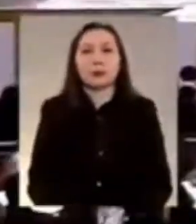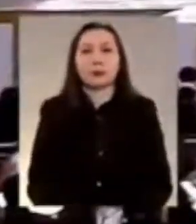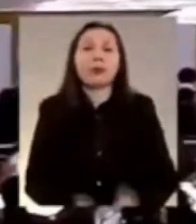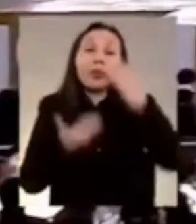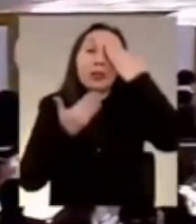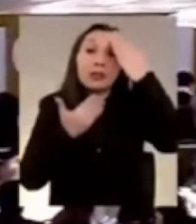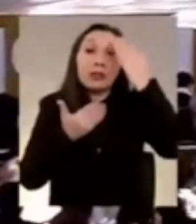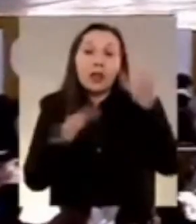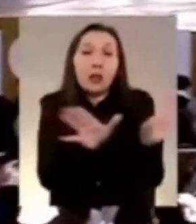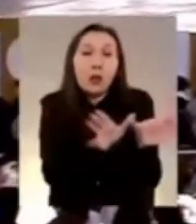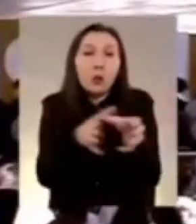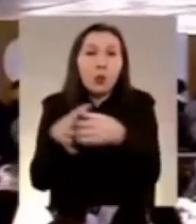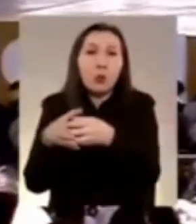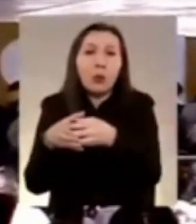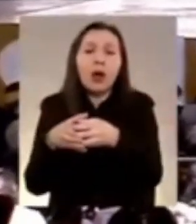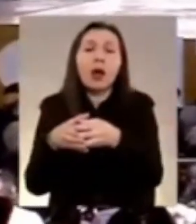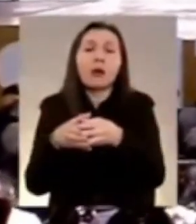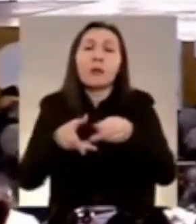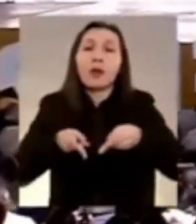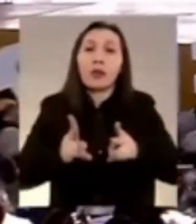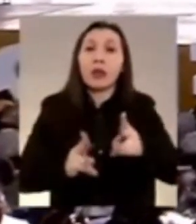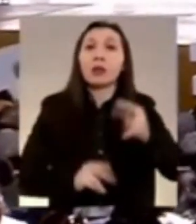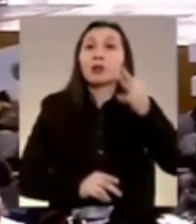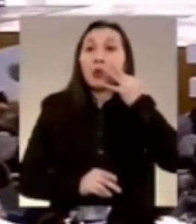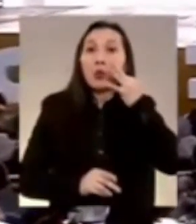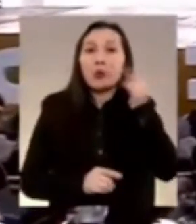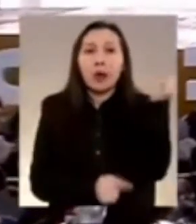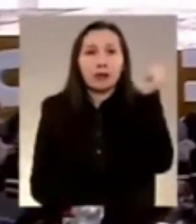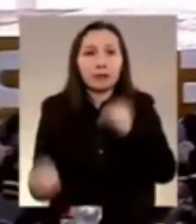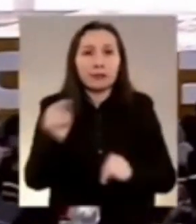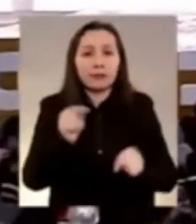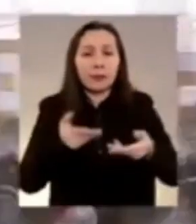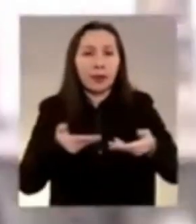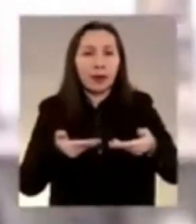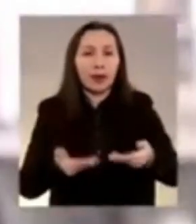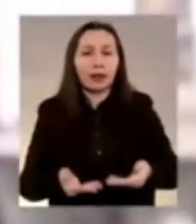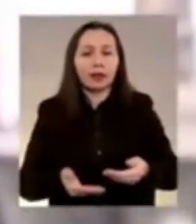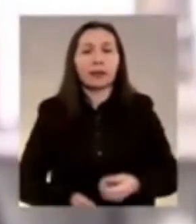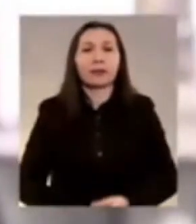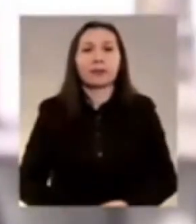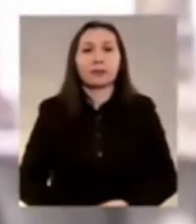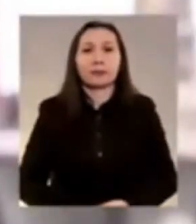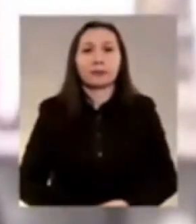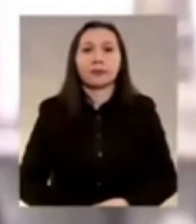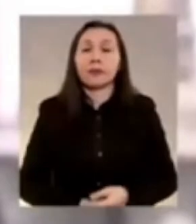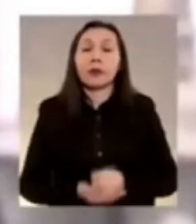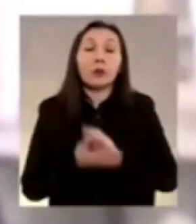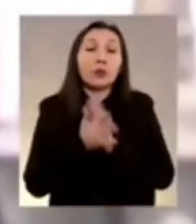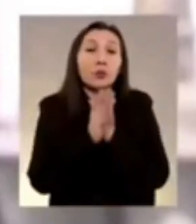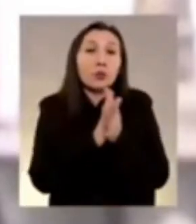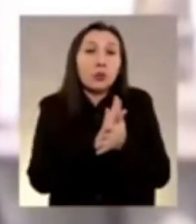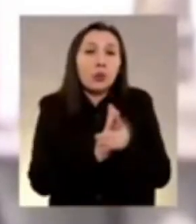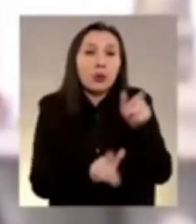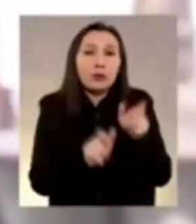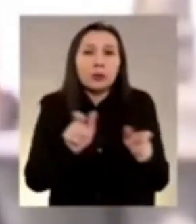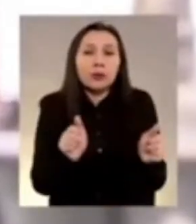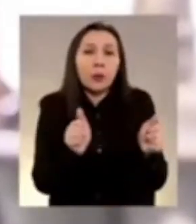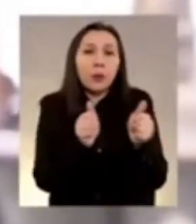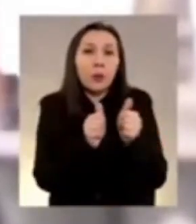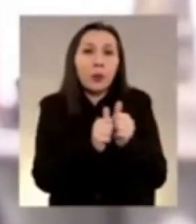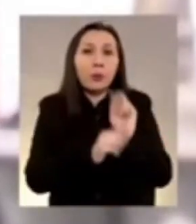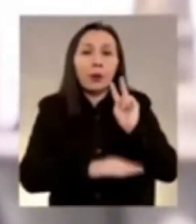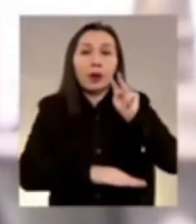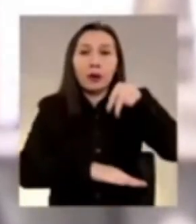Saludo a las agrupaciones y organismos de derechos humanos aquí presentes y a todos quienes nos acompañan